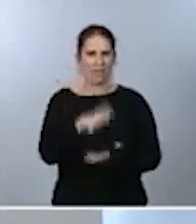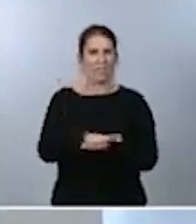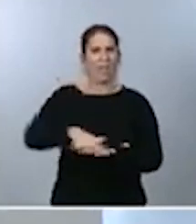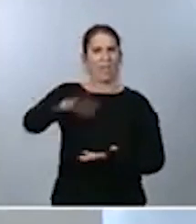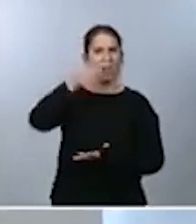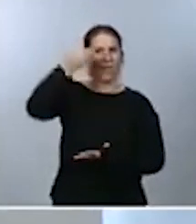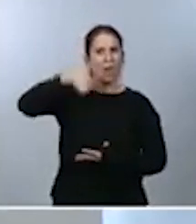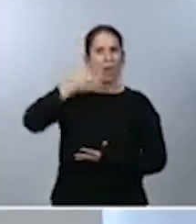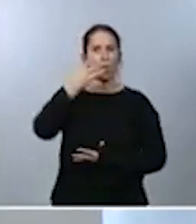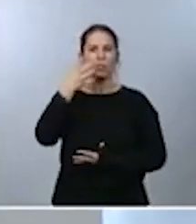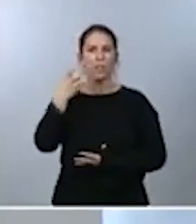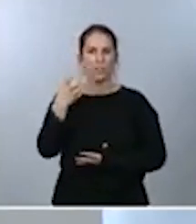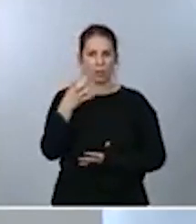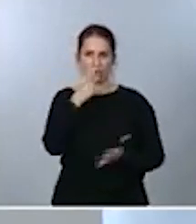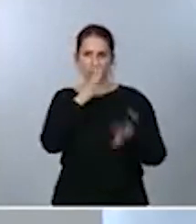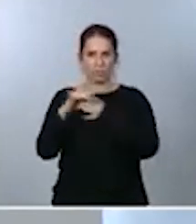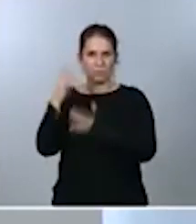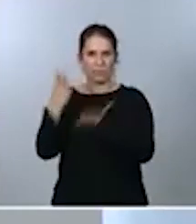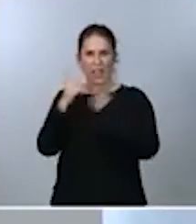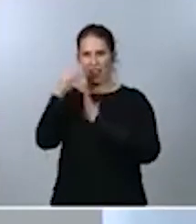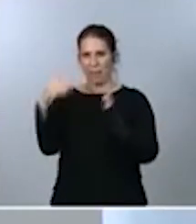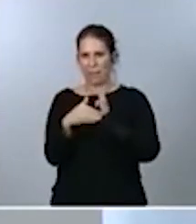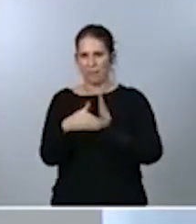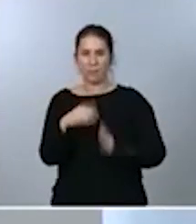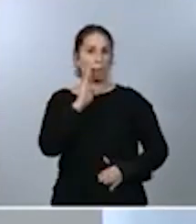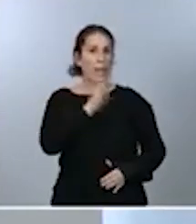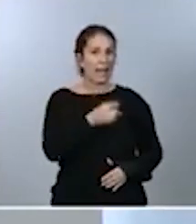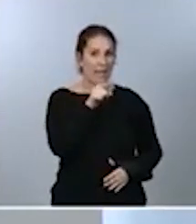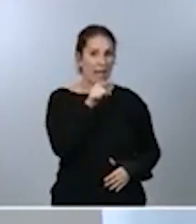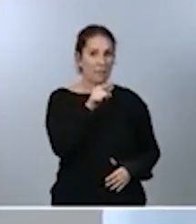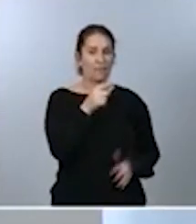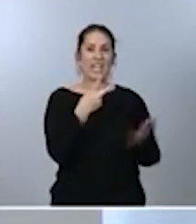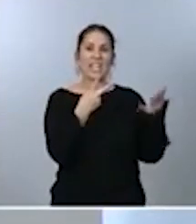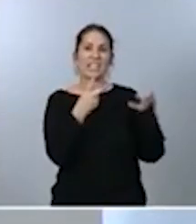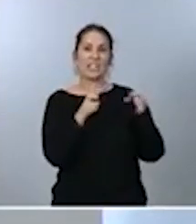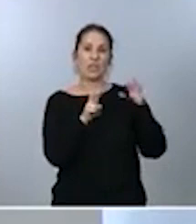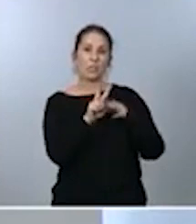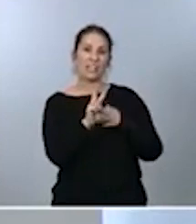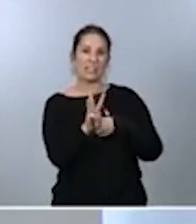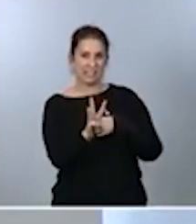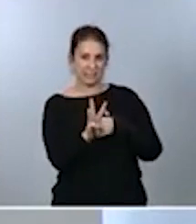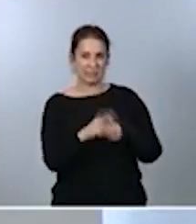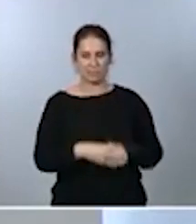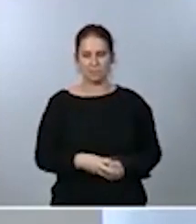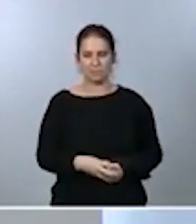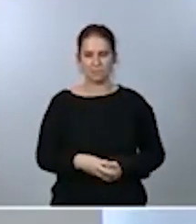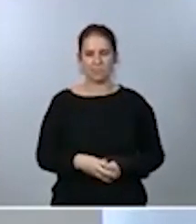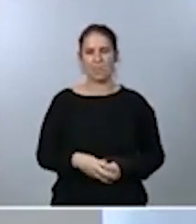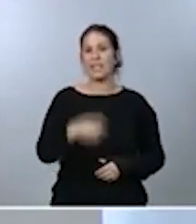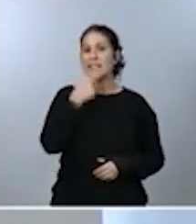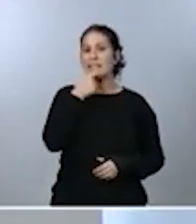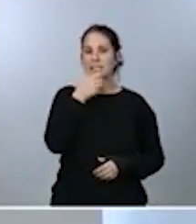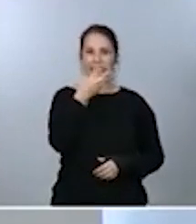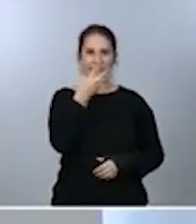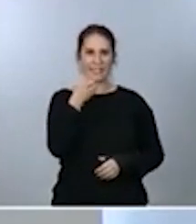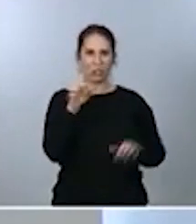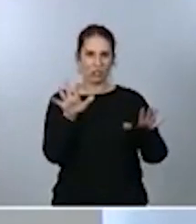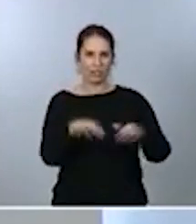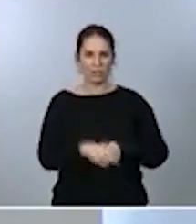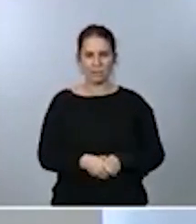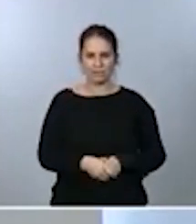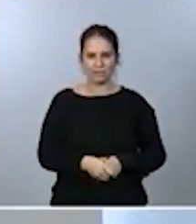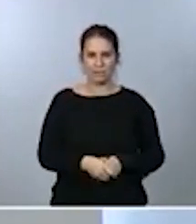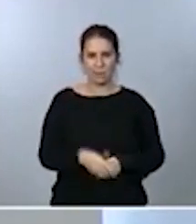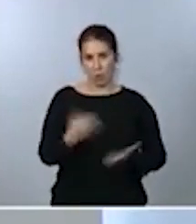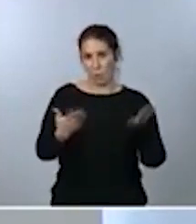por 100.000 habitantes. En Bélgica, están en 723. En el Reino Unido, en 310 casos por 100.000